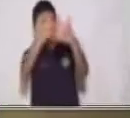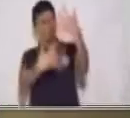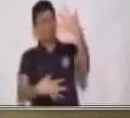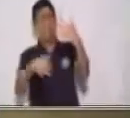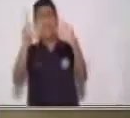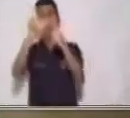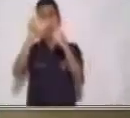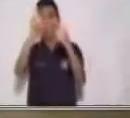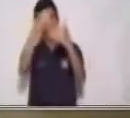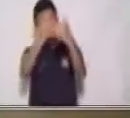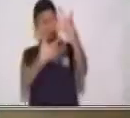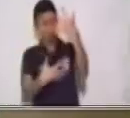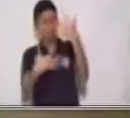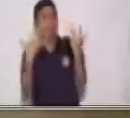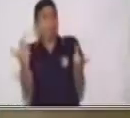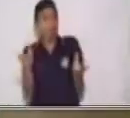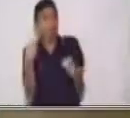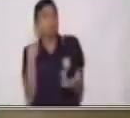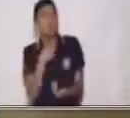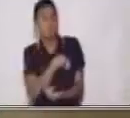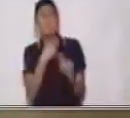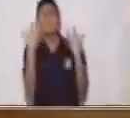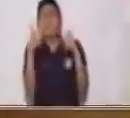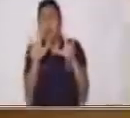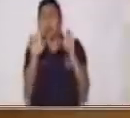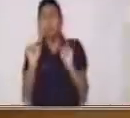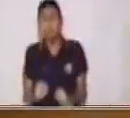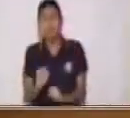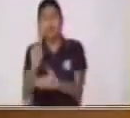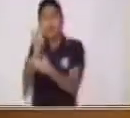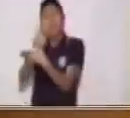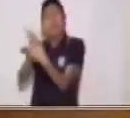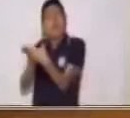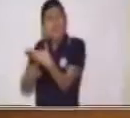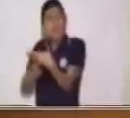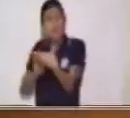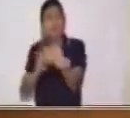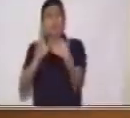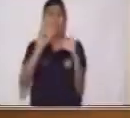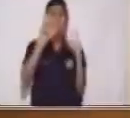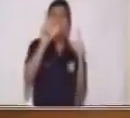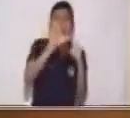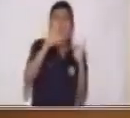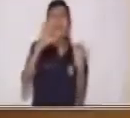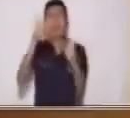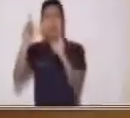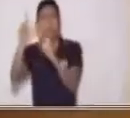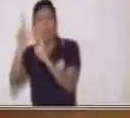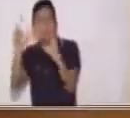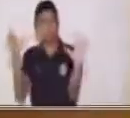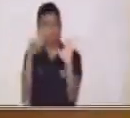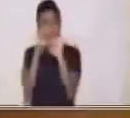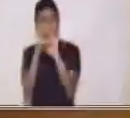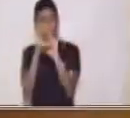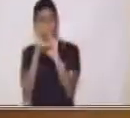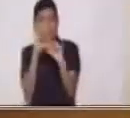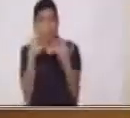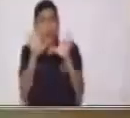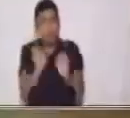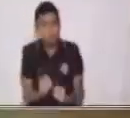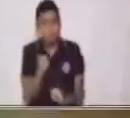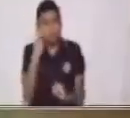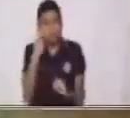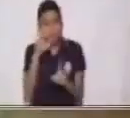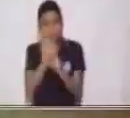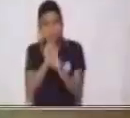con las que nosotros ya podemos leer. Vamos a ver qué letras tenemos por ahí. A ver, ayúdenme,